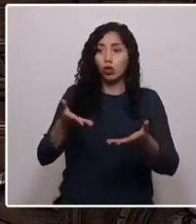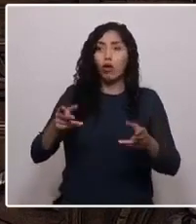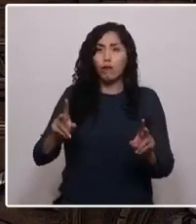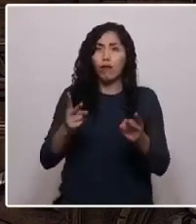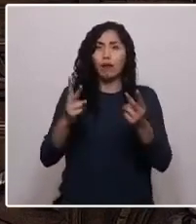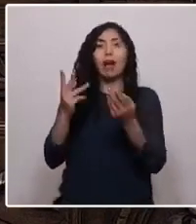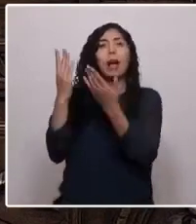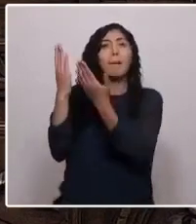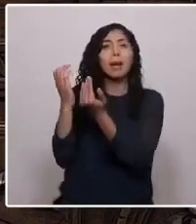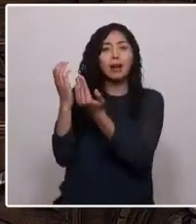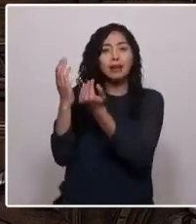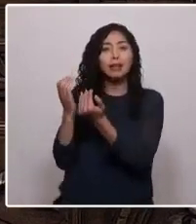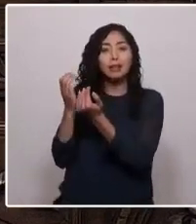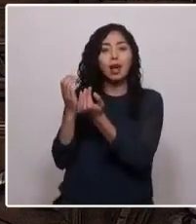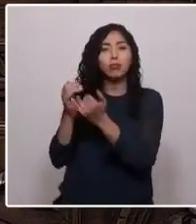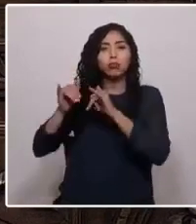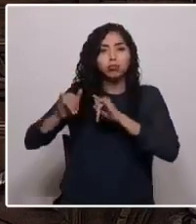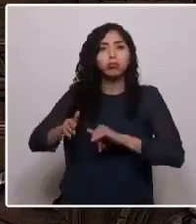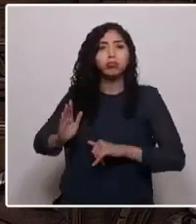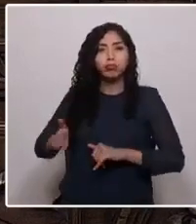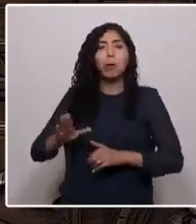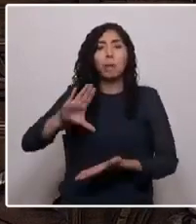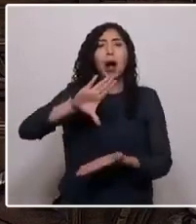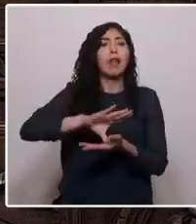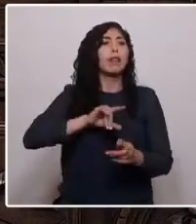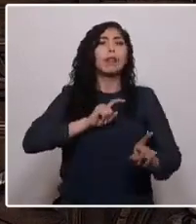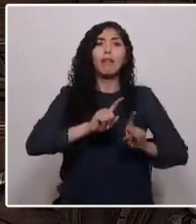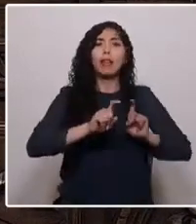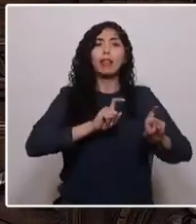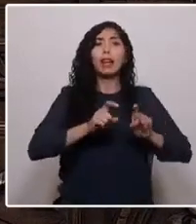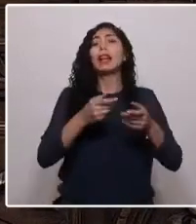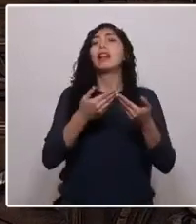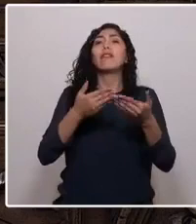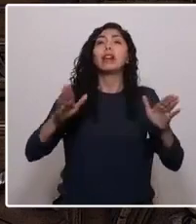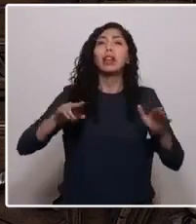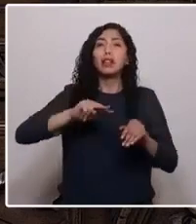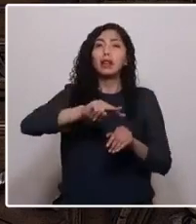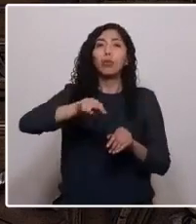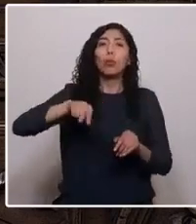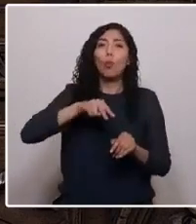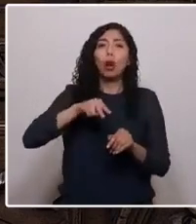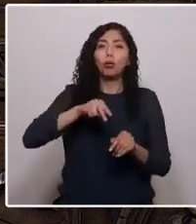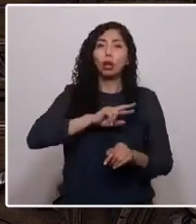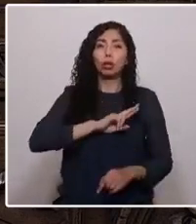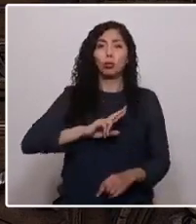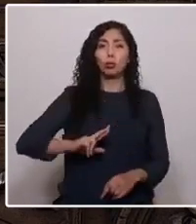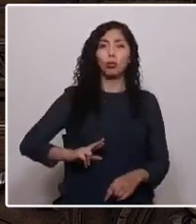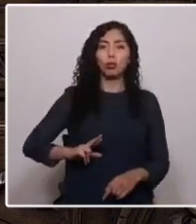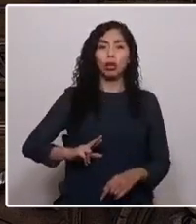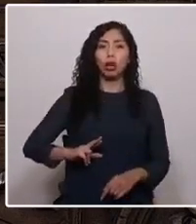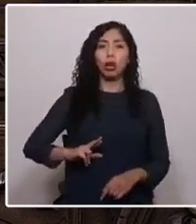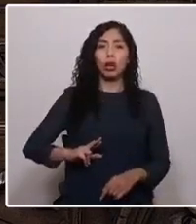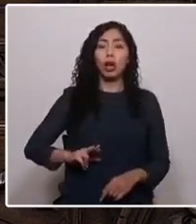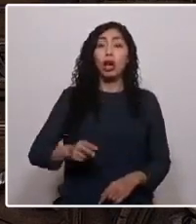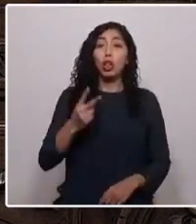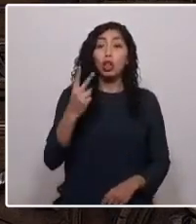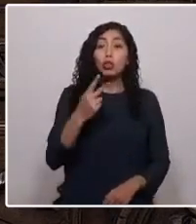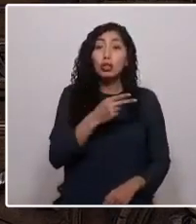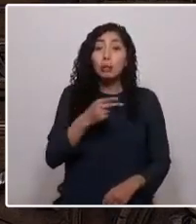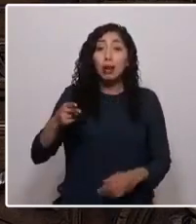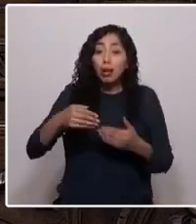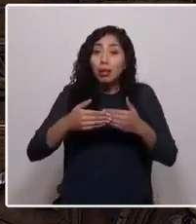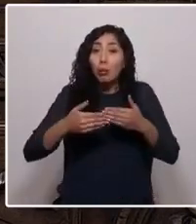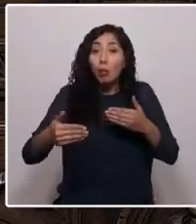permanecer en el país y defender con convicción la libertad de nuestra naciente república. Dos semanas después el